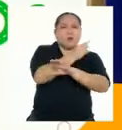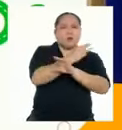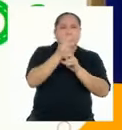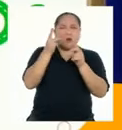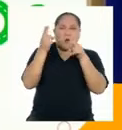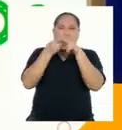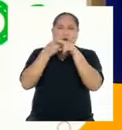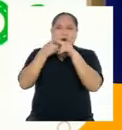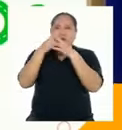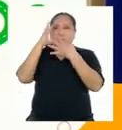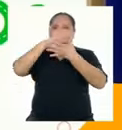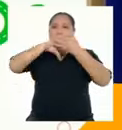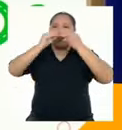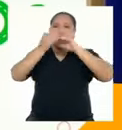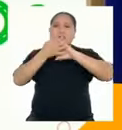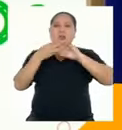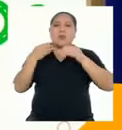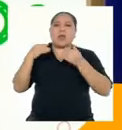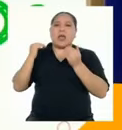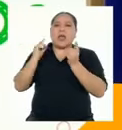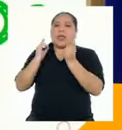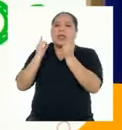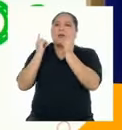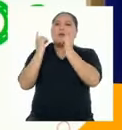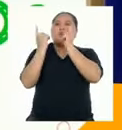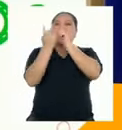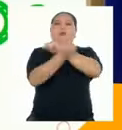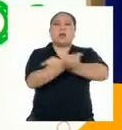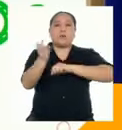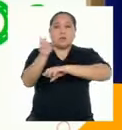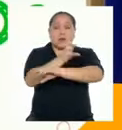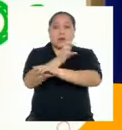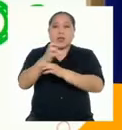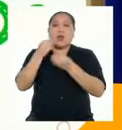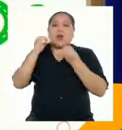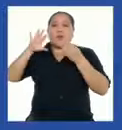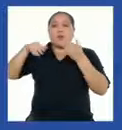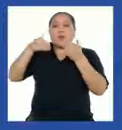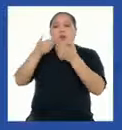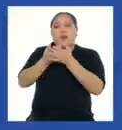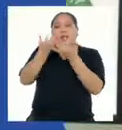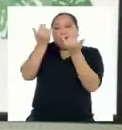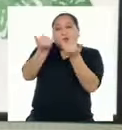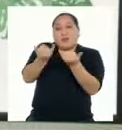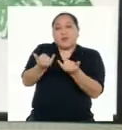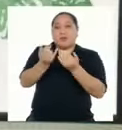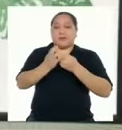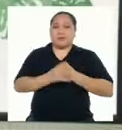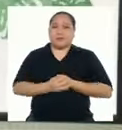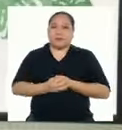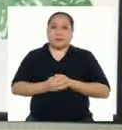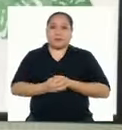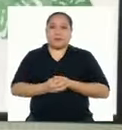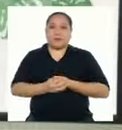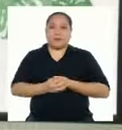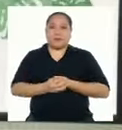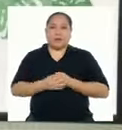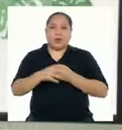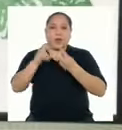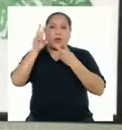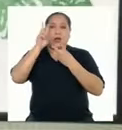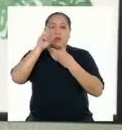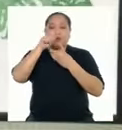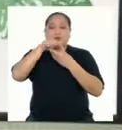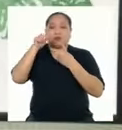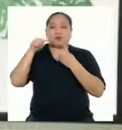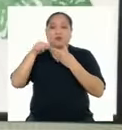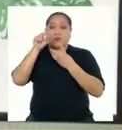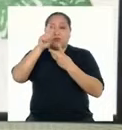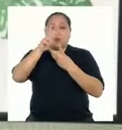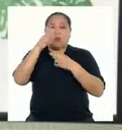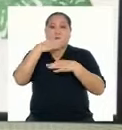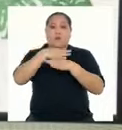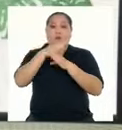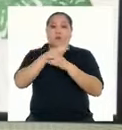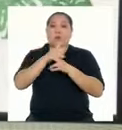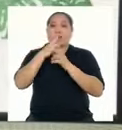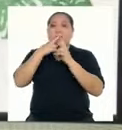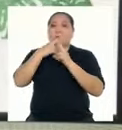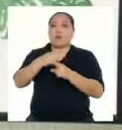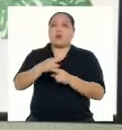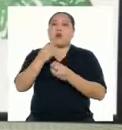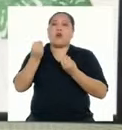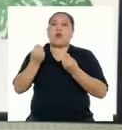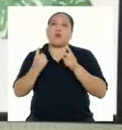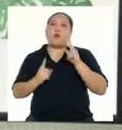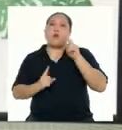Breve resumen de la evolución de la poesía y cómo ha llegado a nuestro tiempo Bueno, hay dos maneras de responder a la